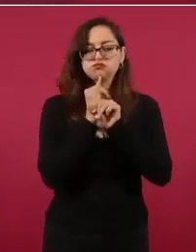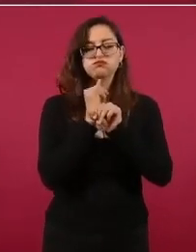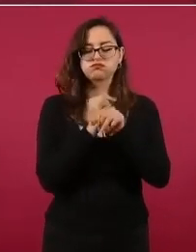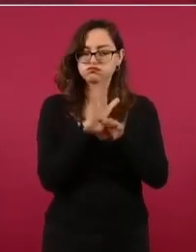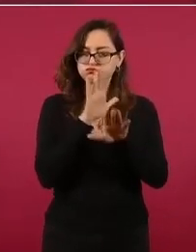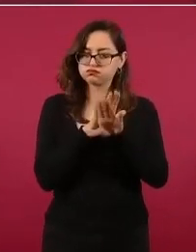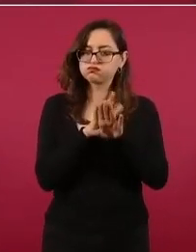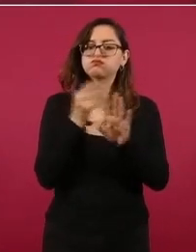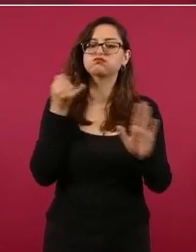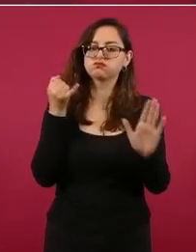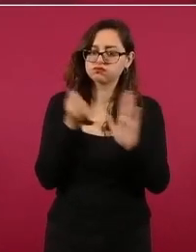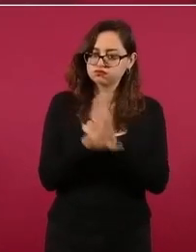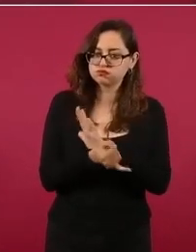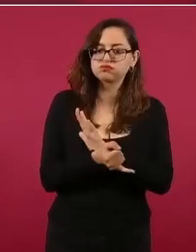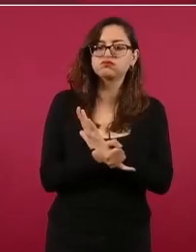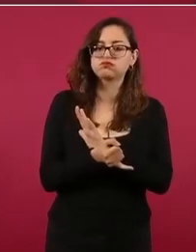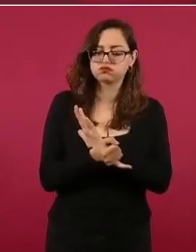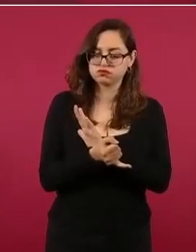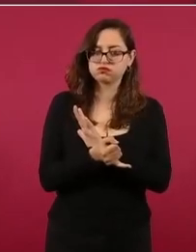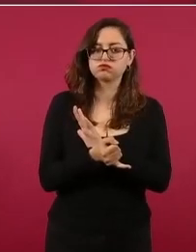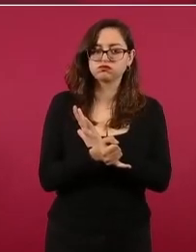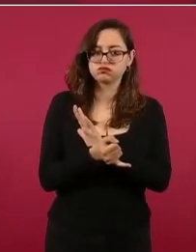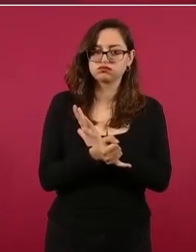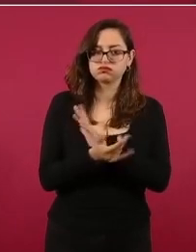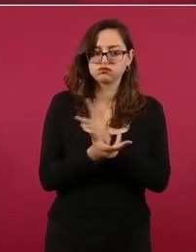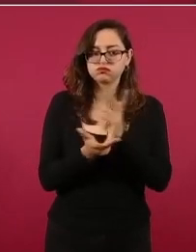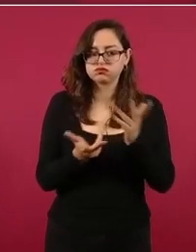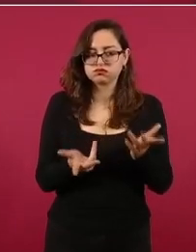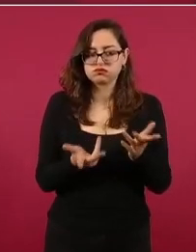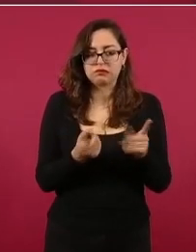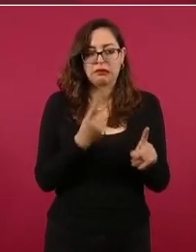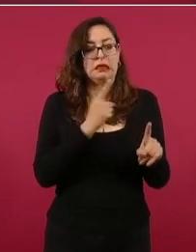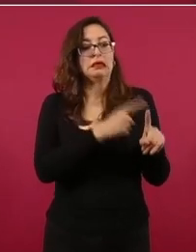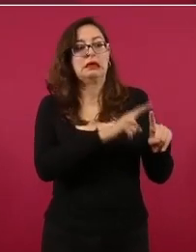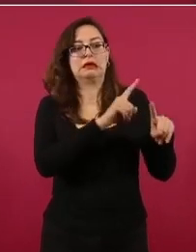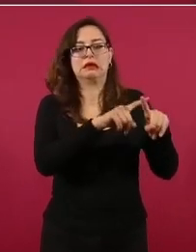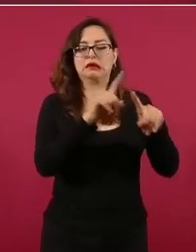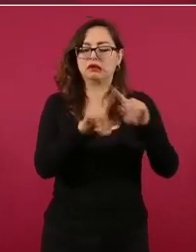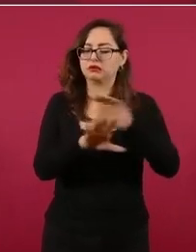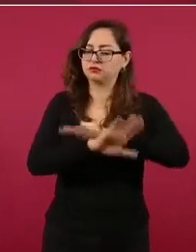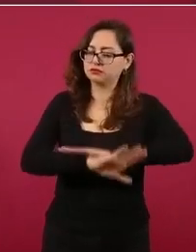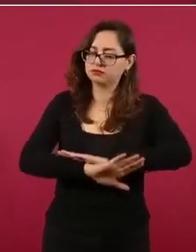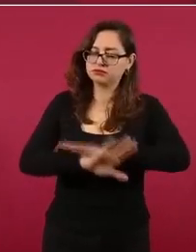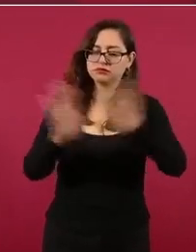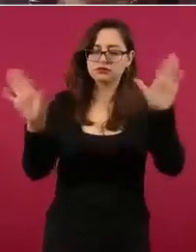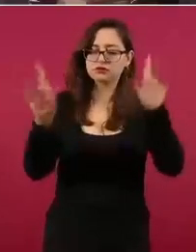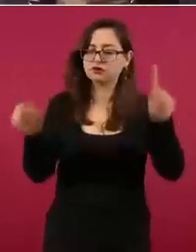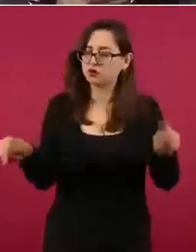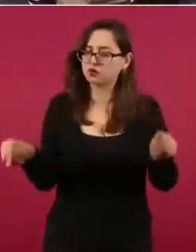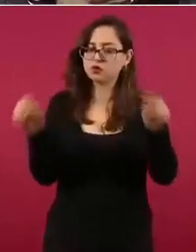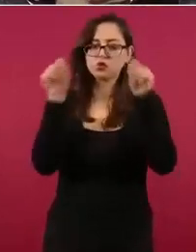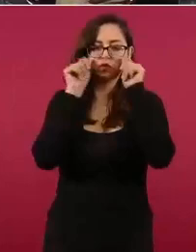y que no importe para nada.